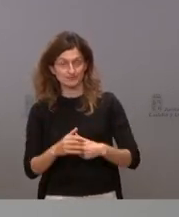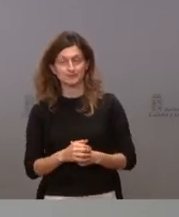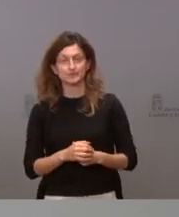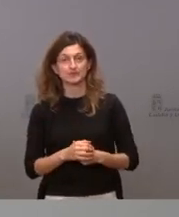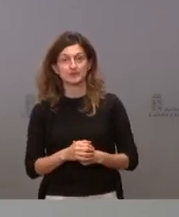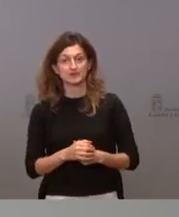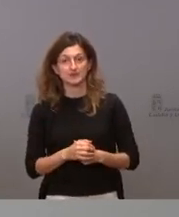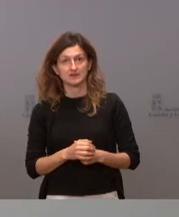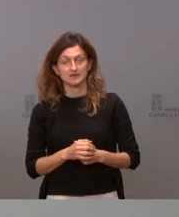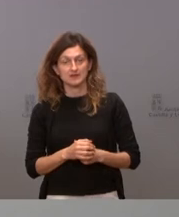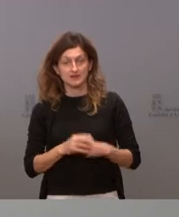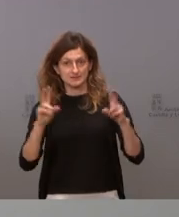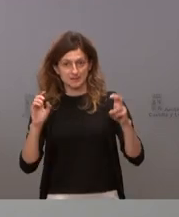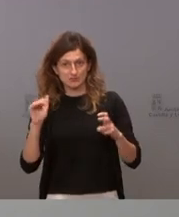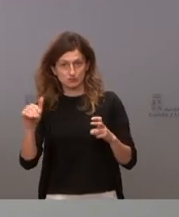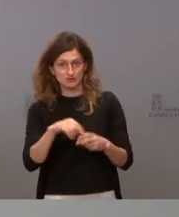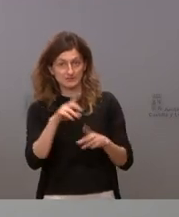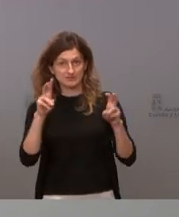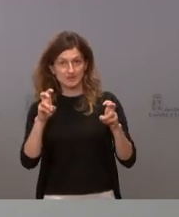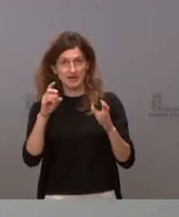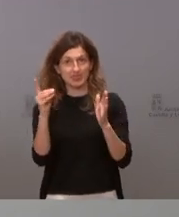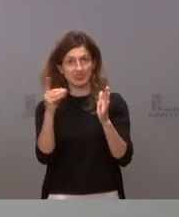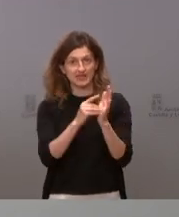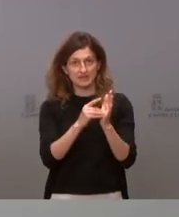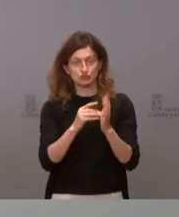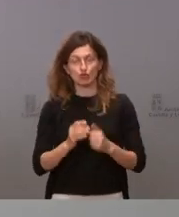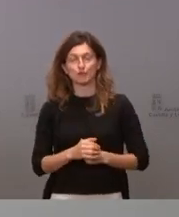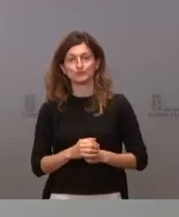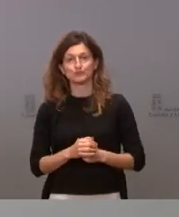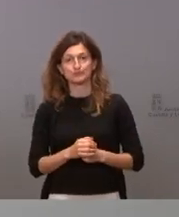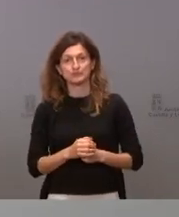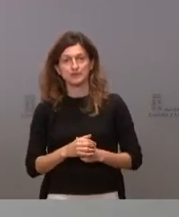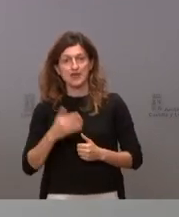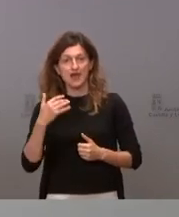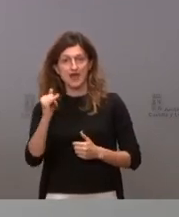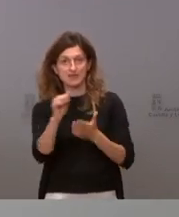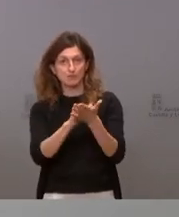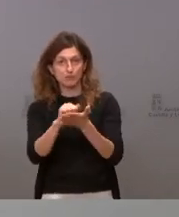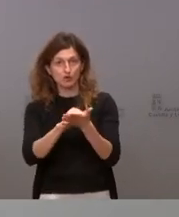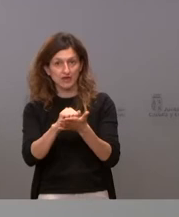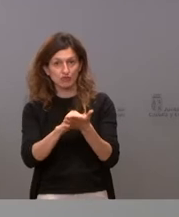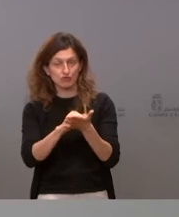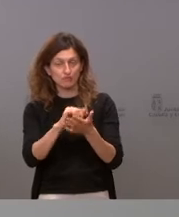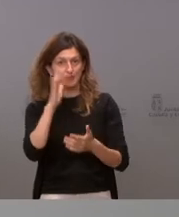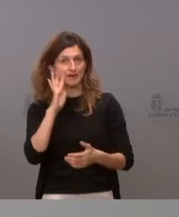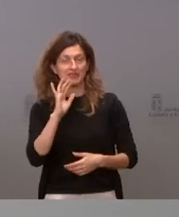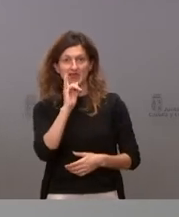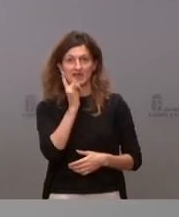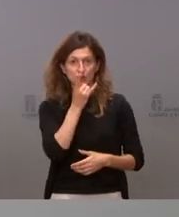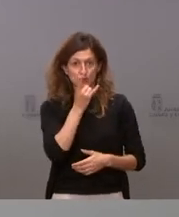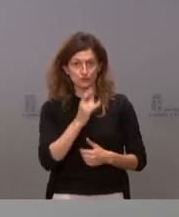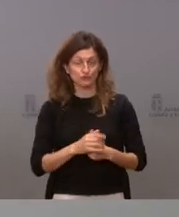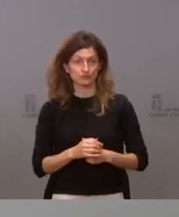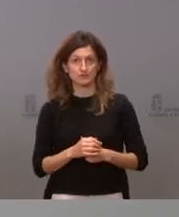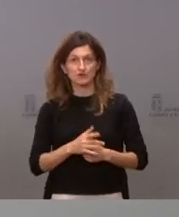Eso en cuanto a las excursiones. En cuanto al Real Decreto, como bien saben, es un borrador que me parece un error que se esté